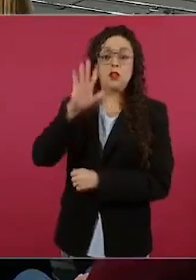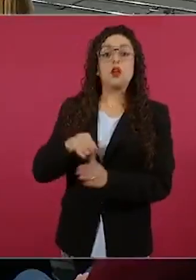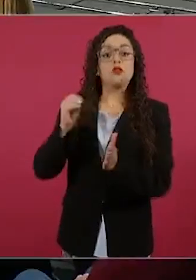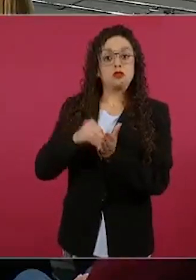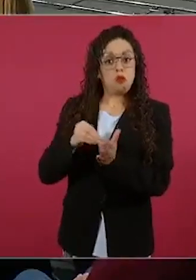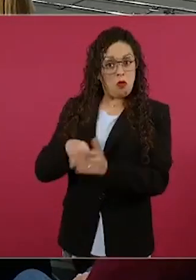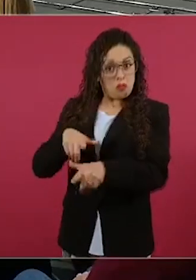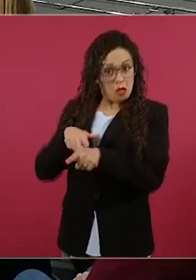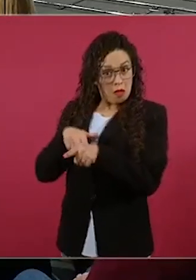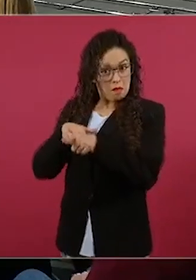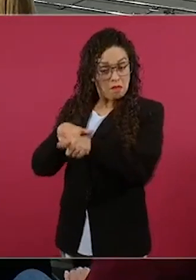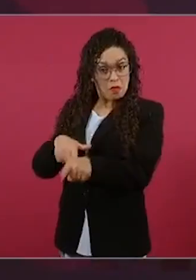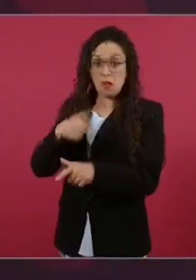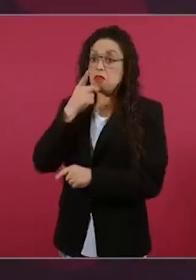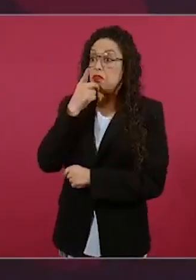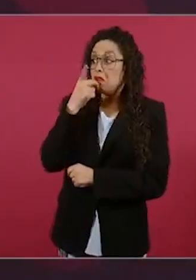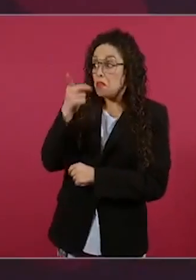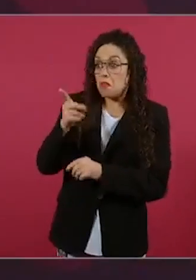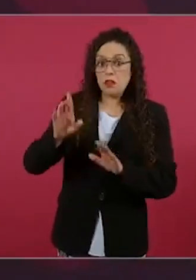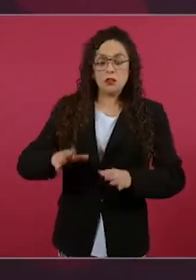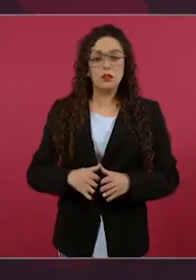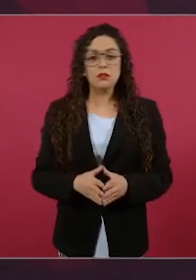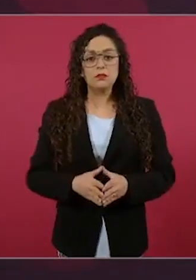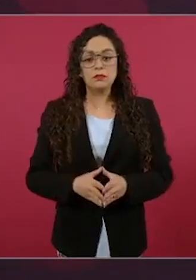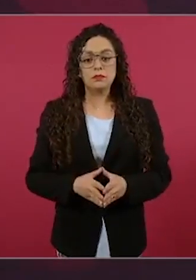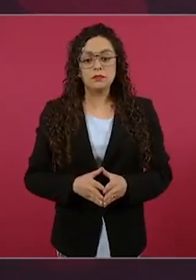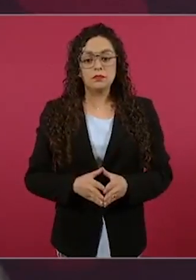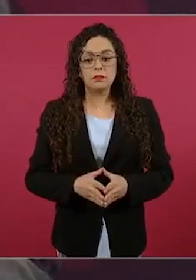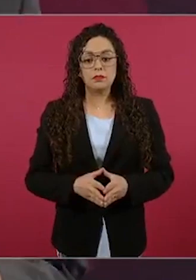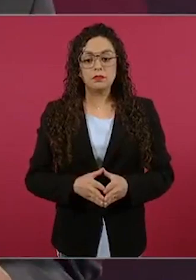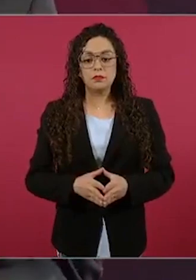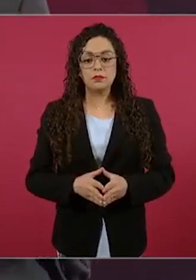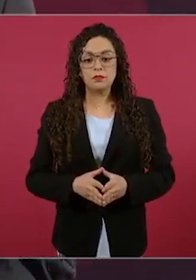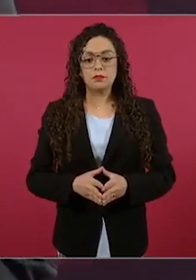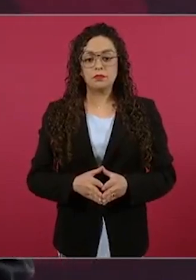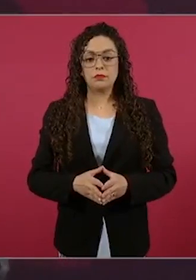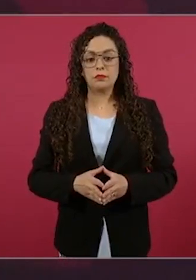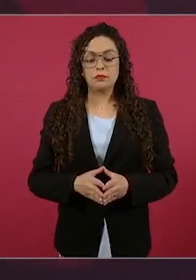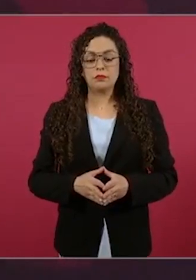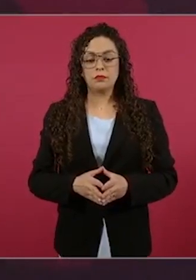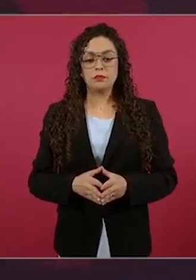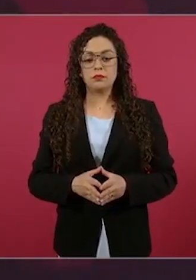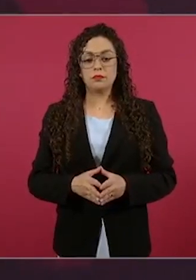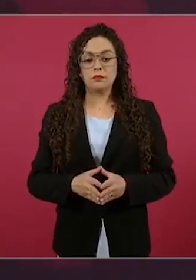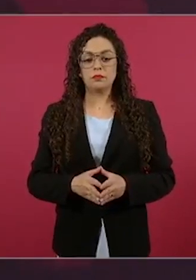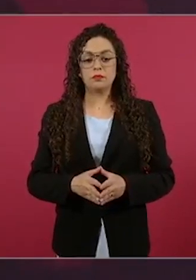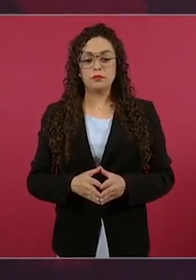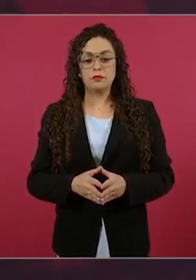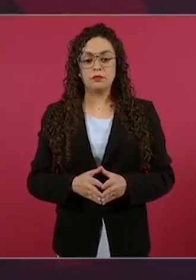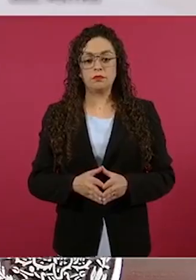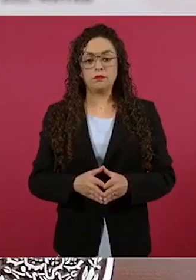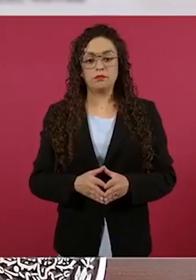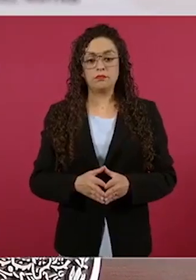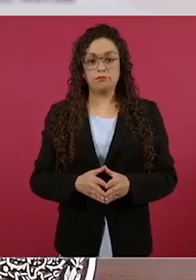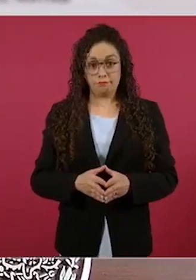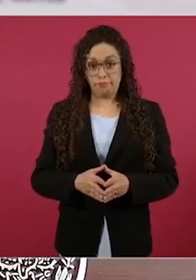sobornos por protección.